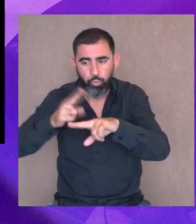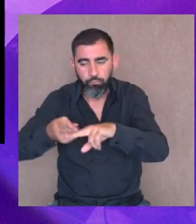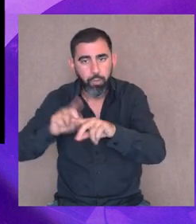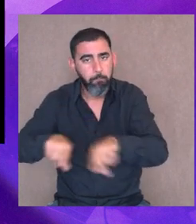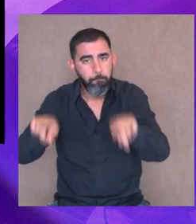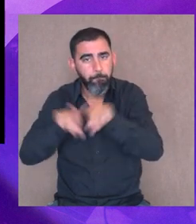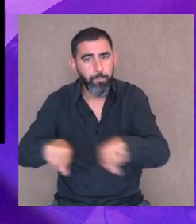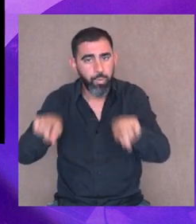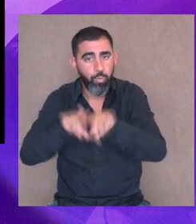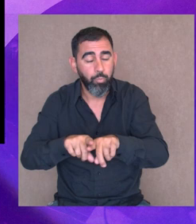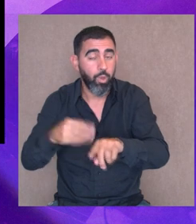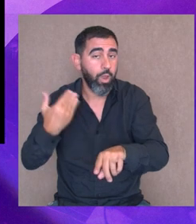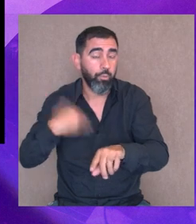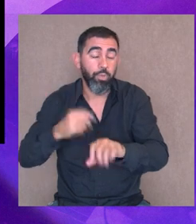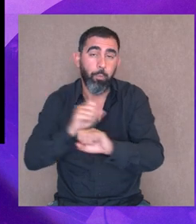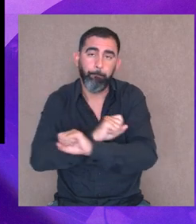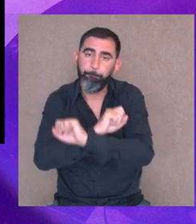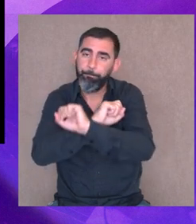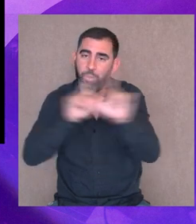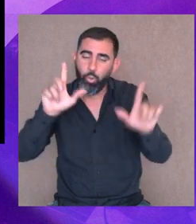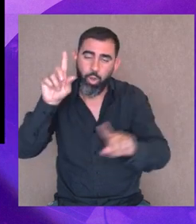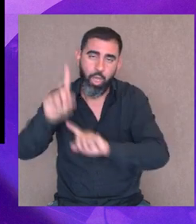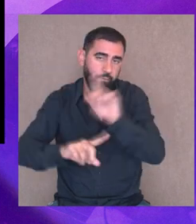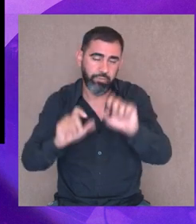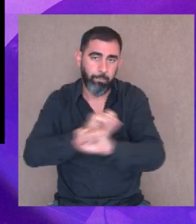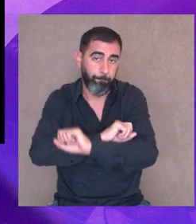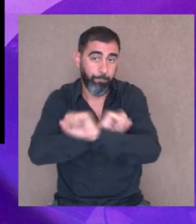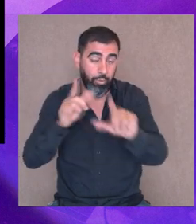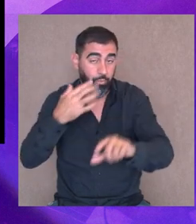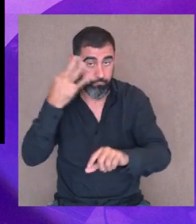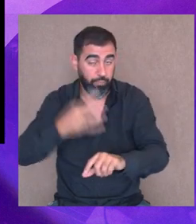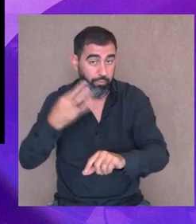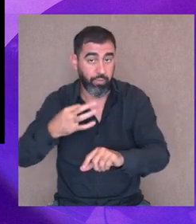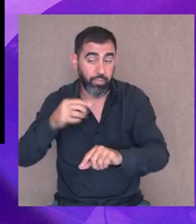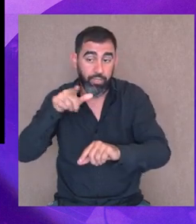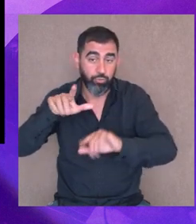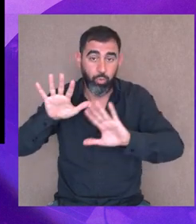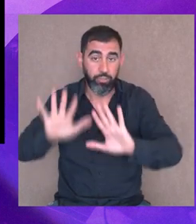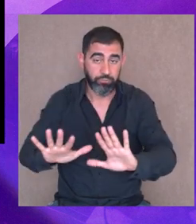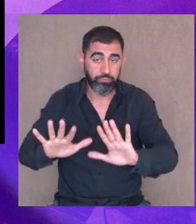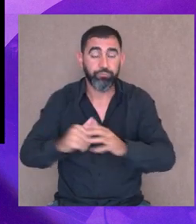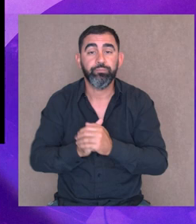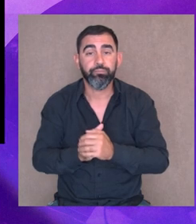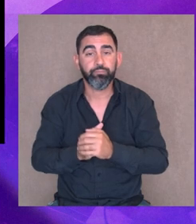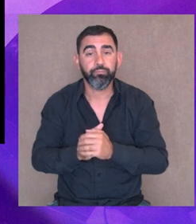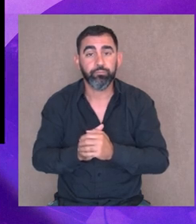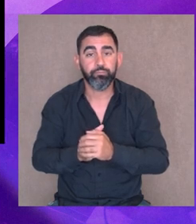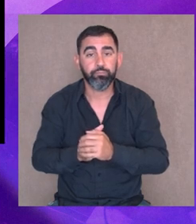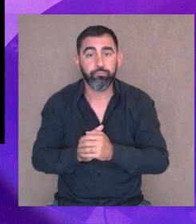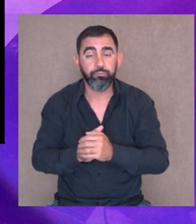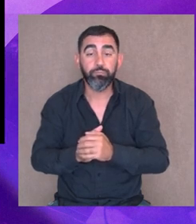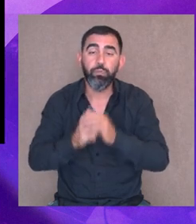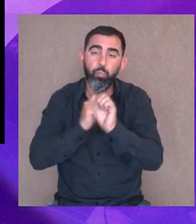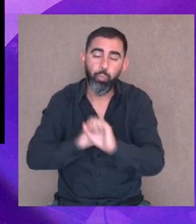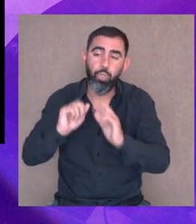repiten y lamentablemente mejor o peor o más o mejor conocimiento, un clásico es eso, es eso que podés